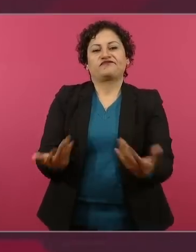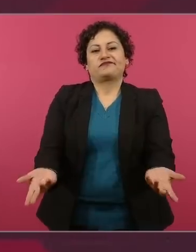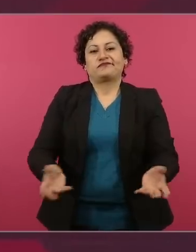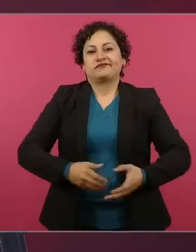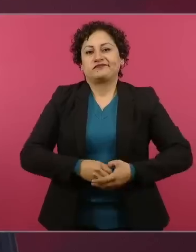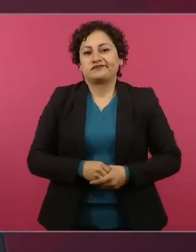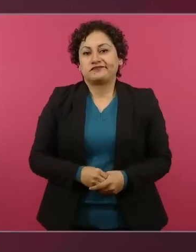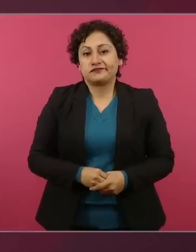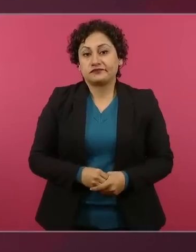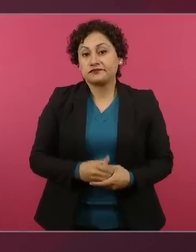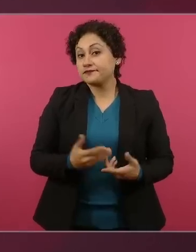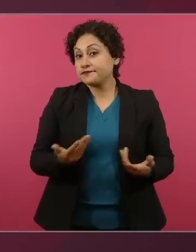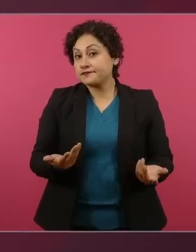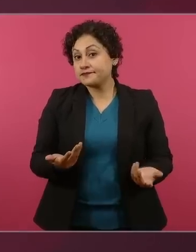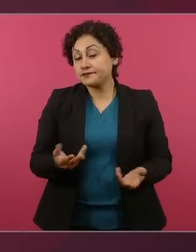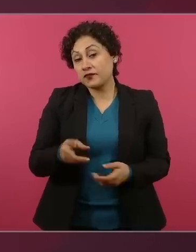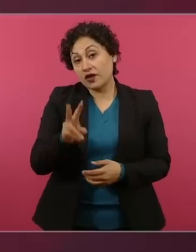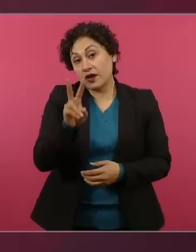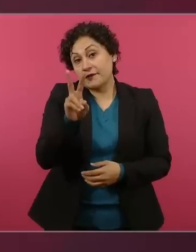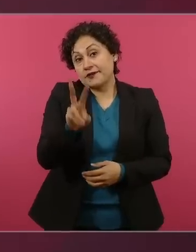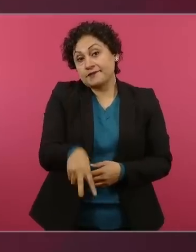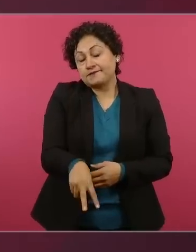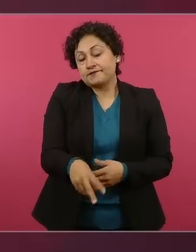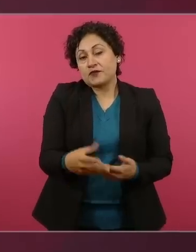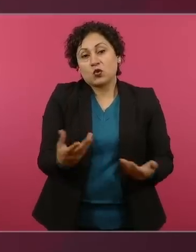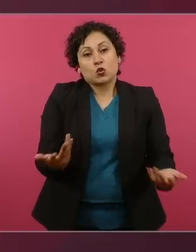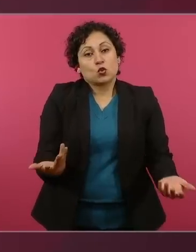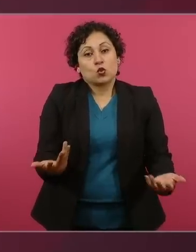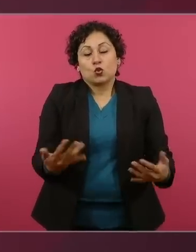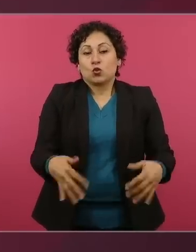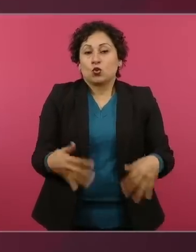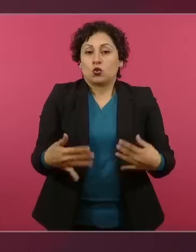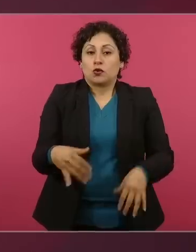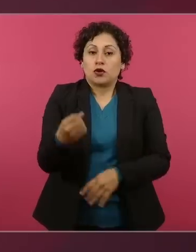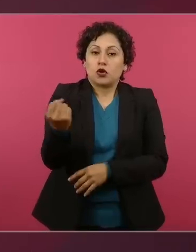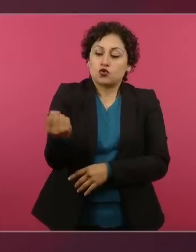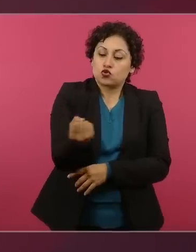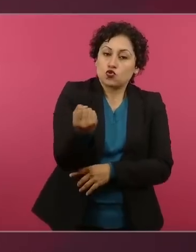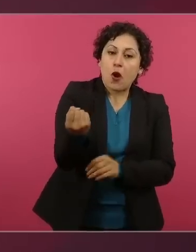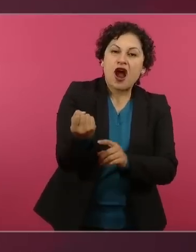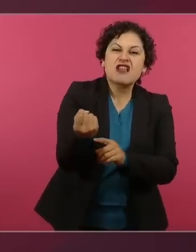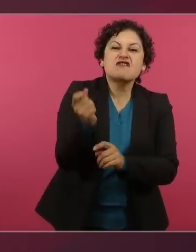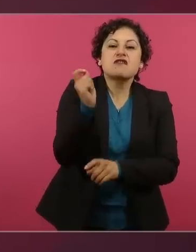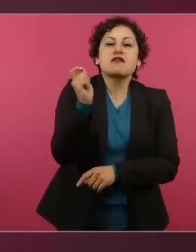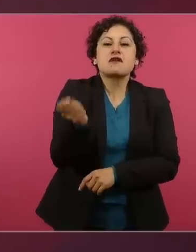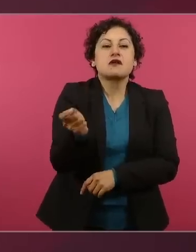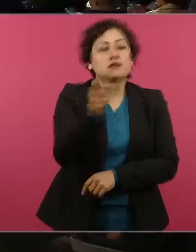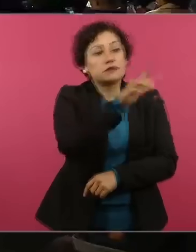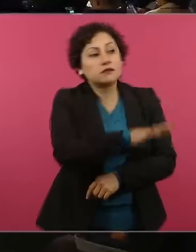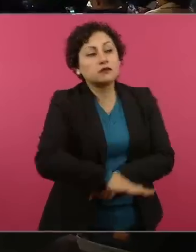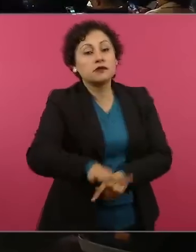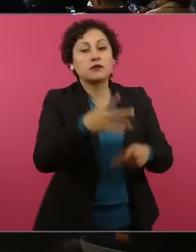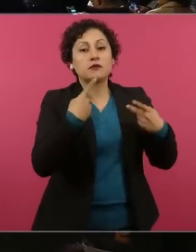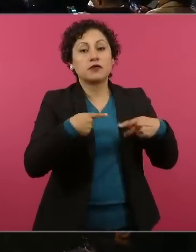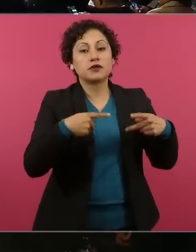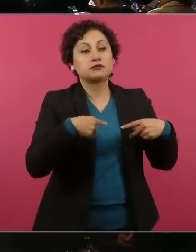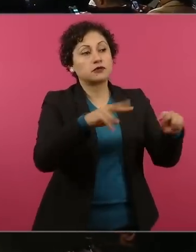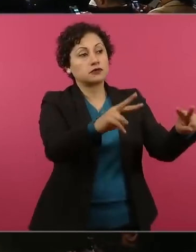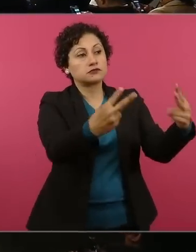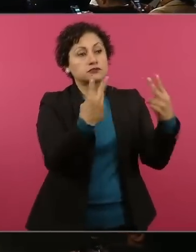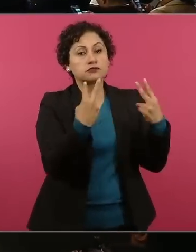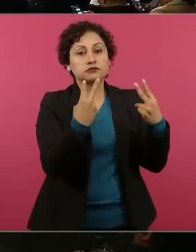afortunadamente la gente nos tiene confianza